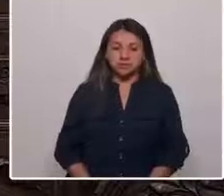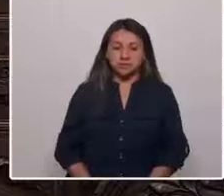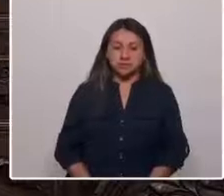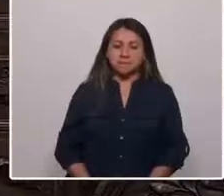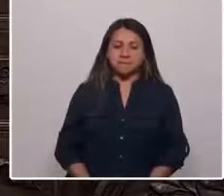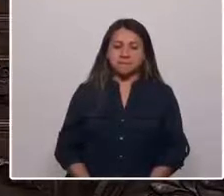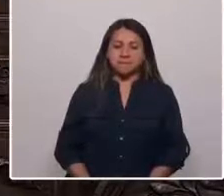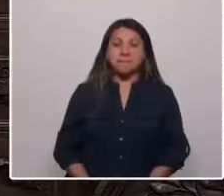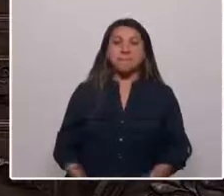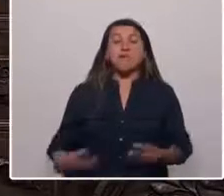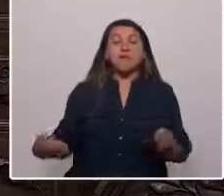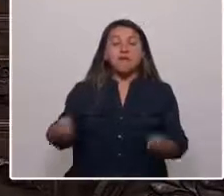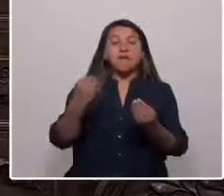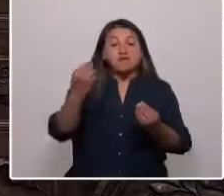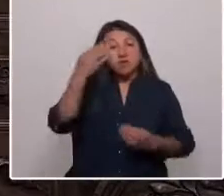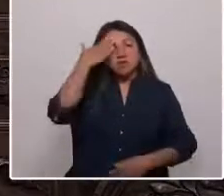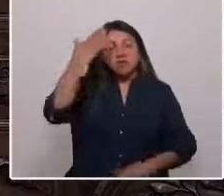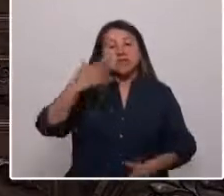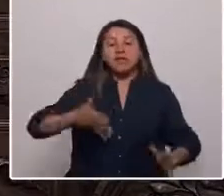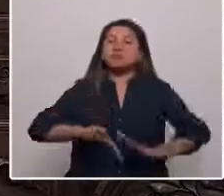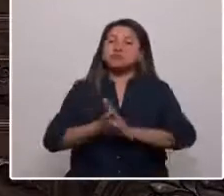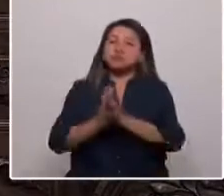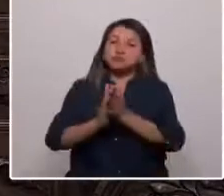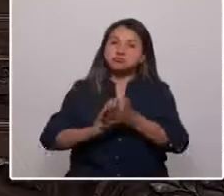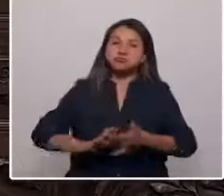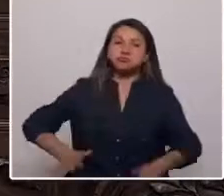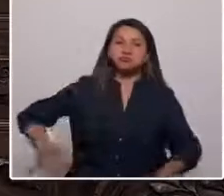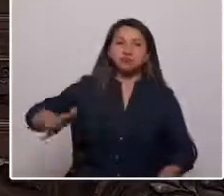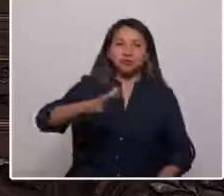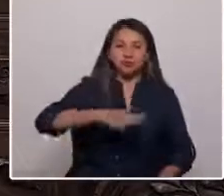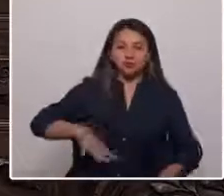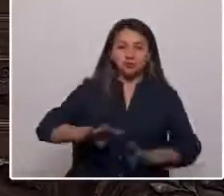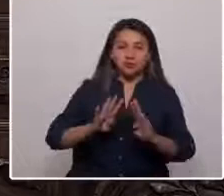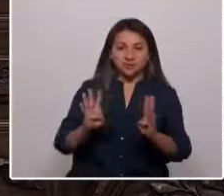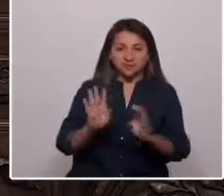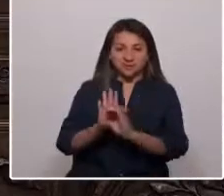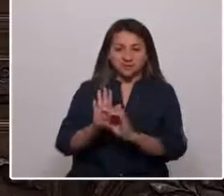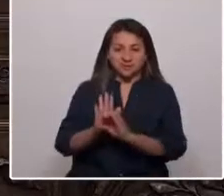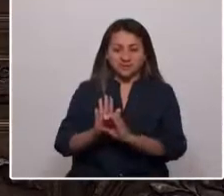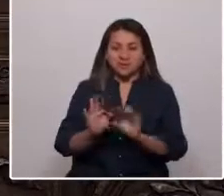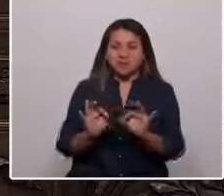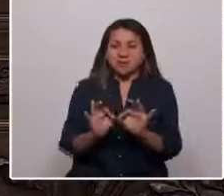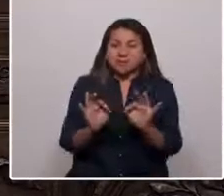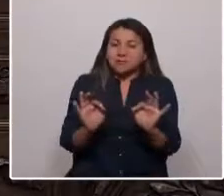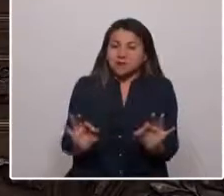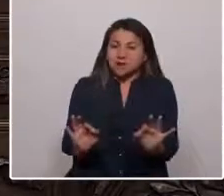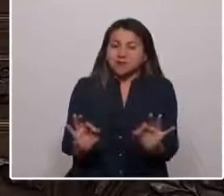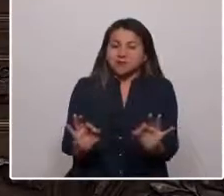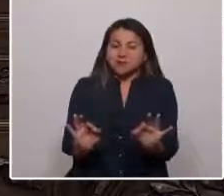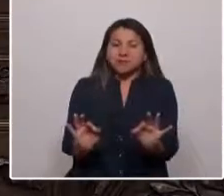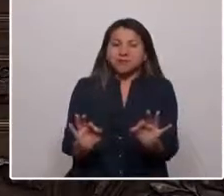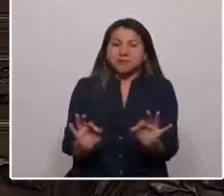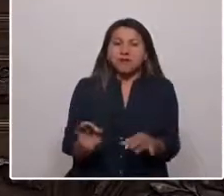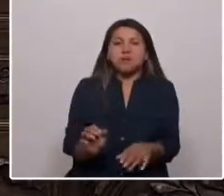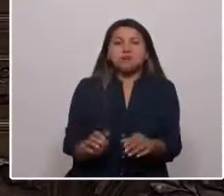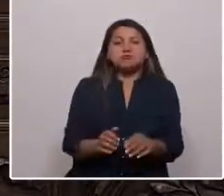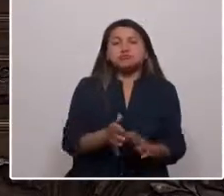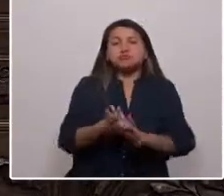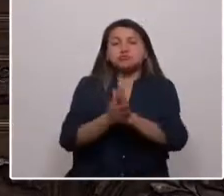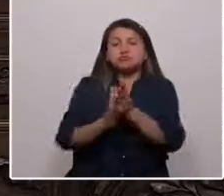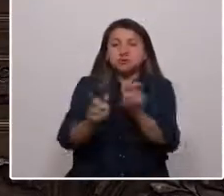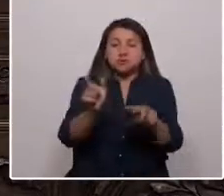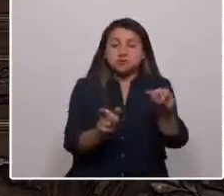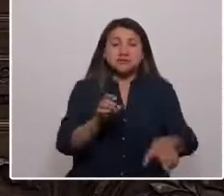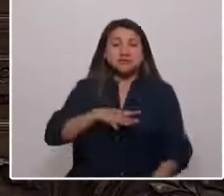Muy buenos días a todas las y los convencionales y muy especialmente a todas las chilenas y chilenos